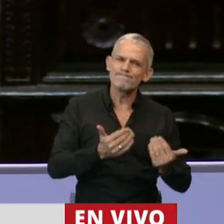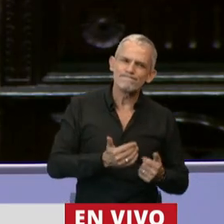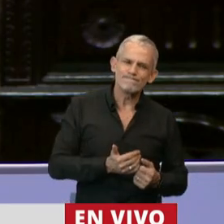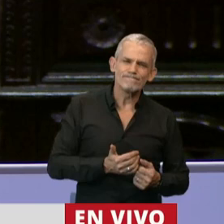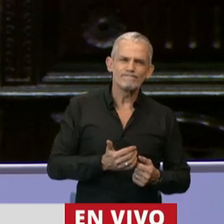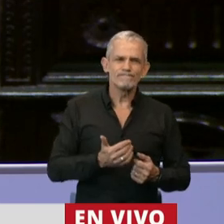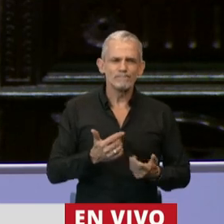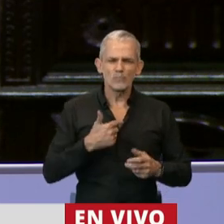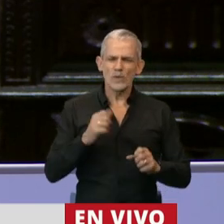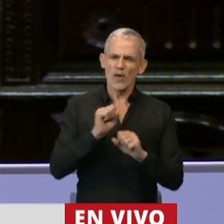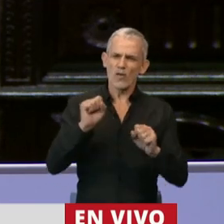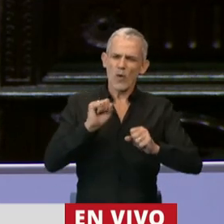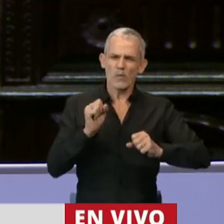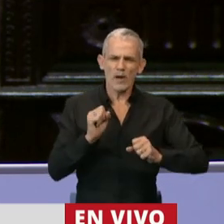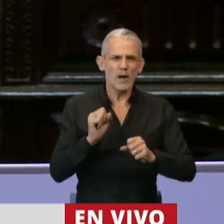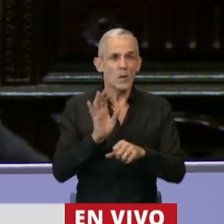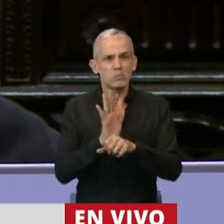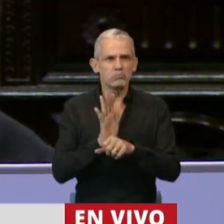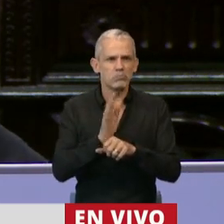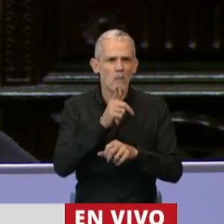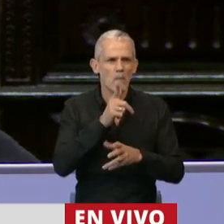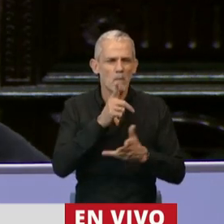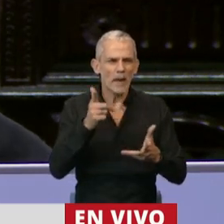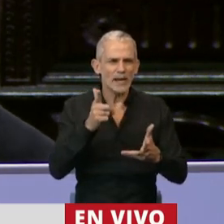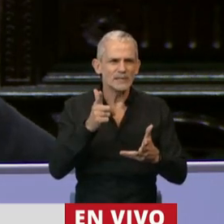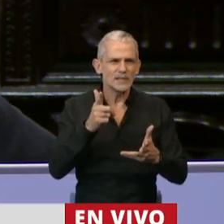y de repente es como que se instalan cosas, ¿no? Como que